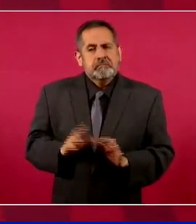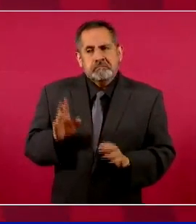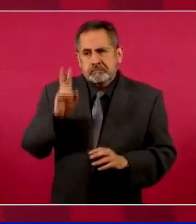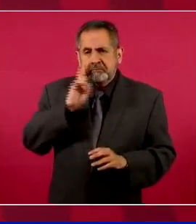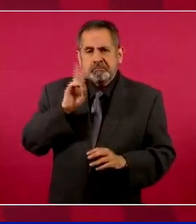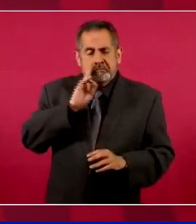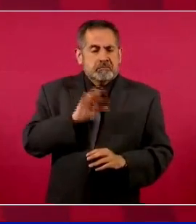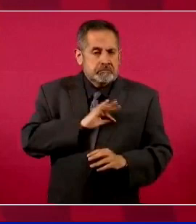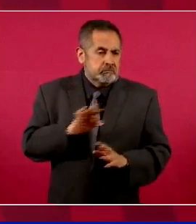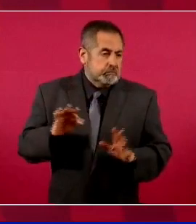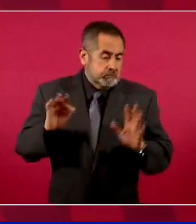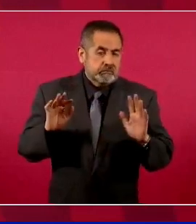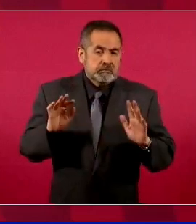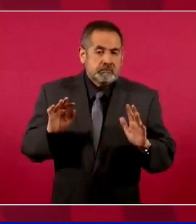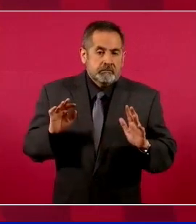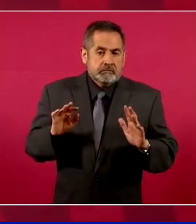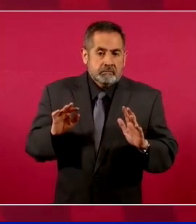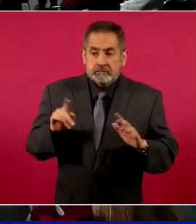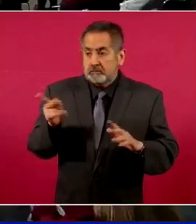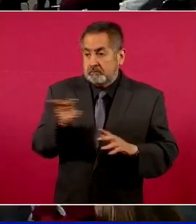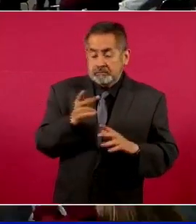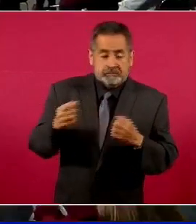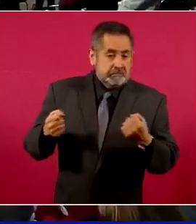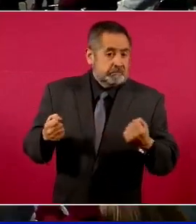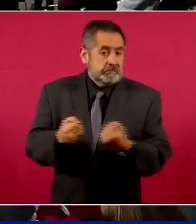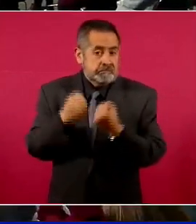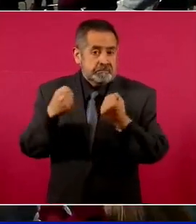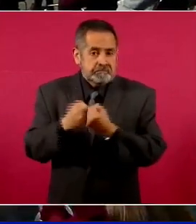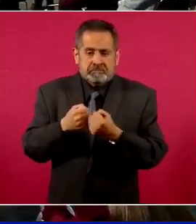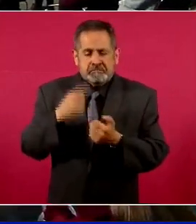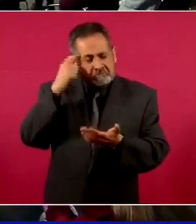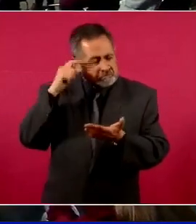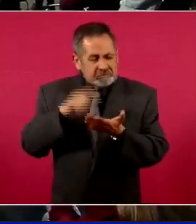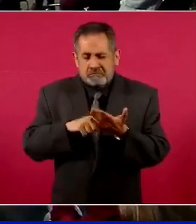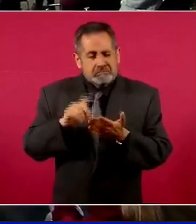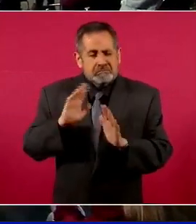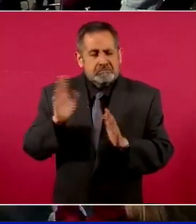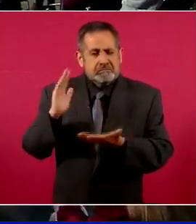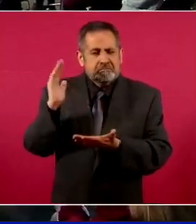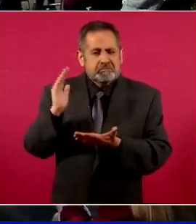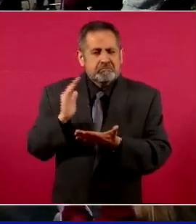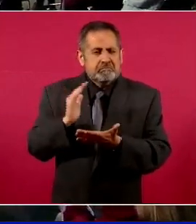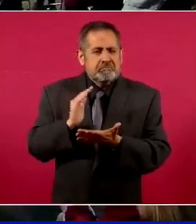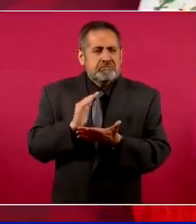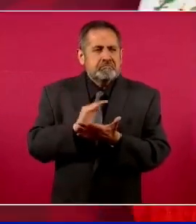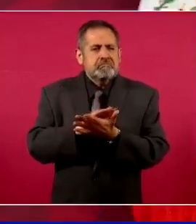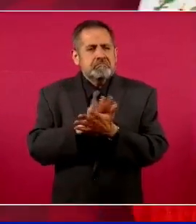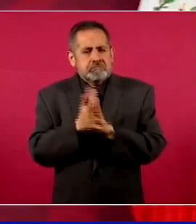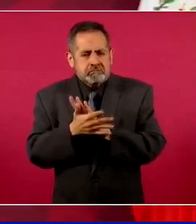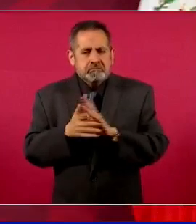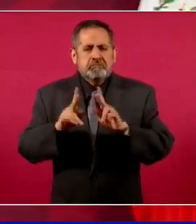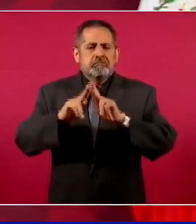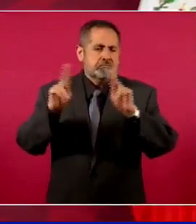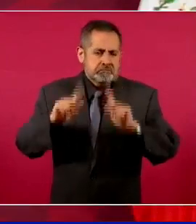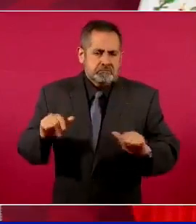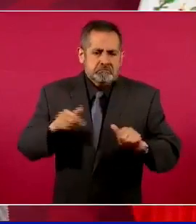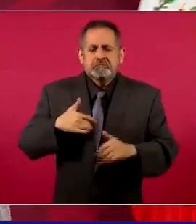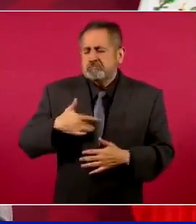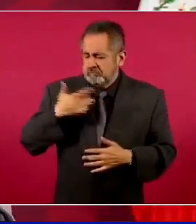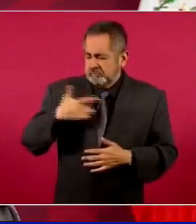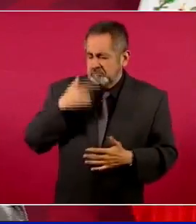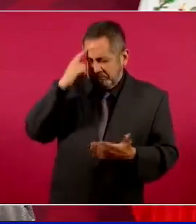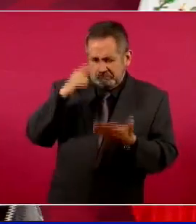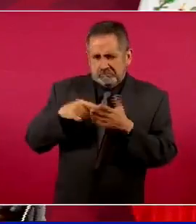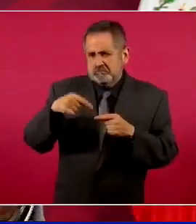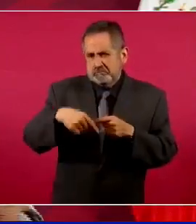la confrontación y se va hacia la paz. De todas